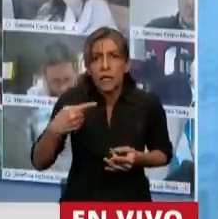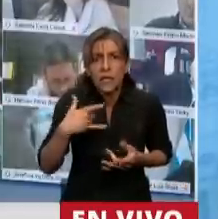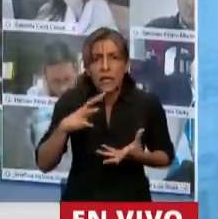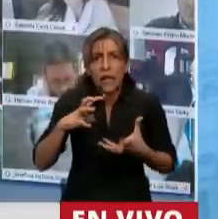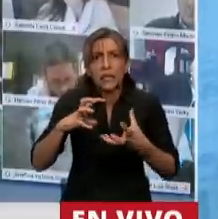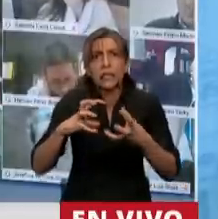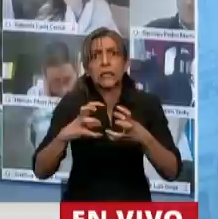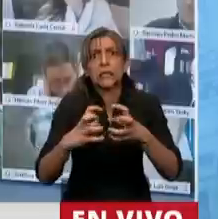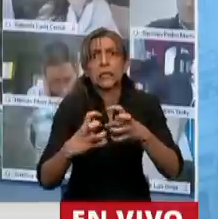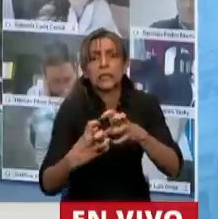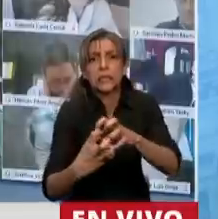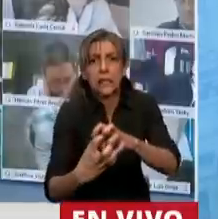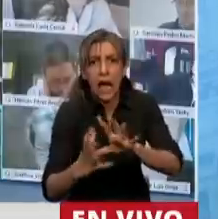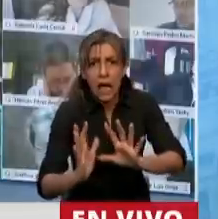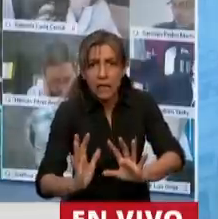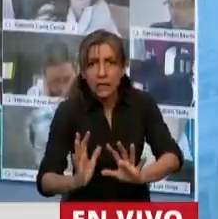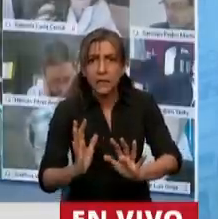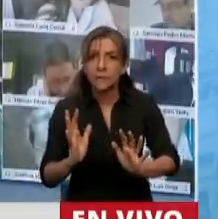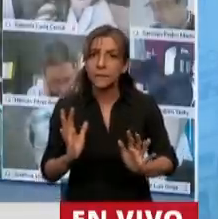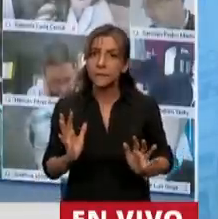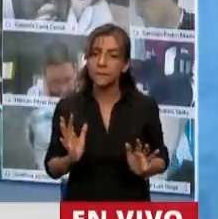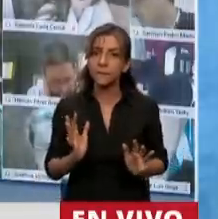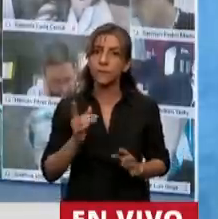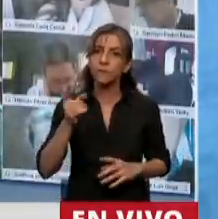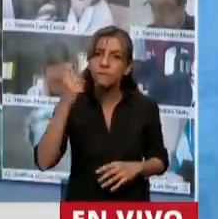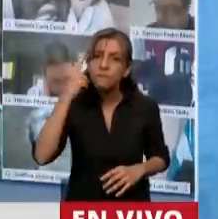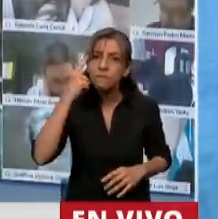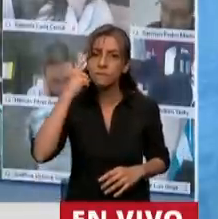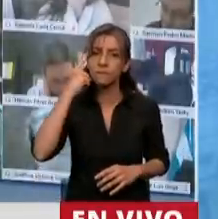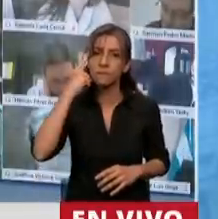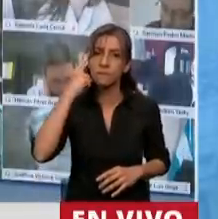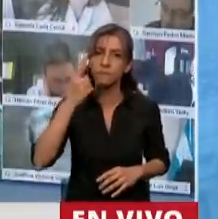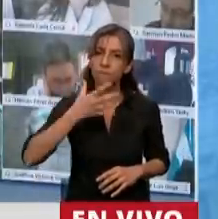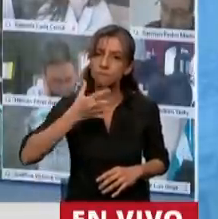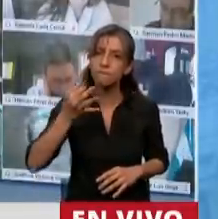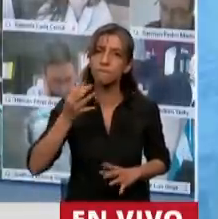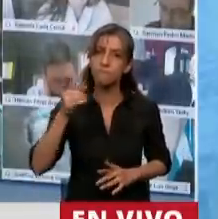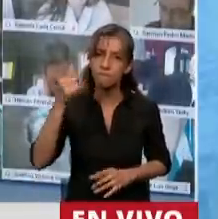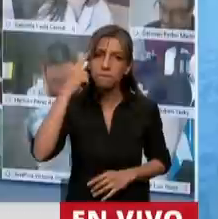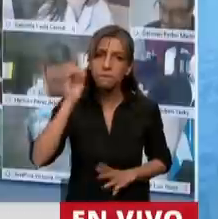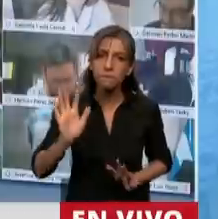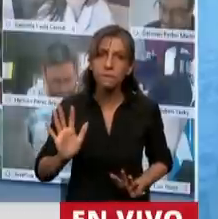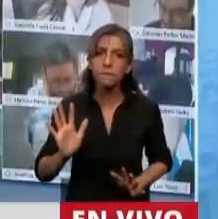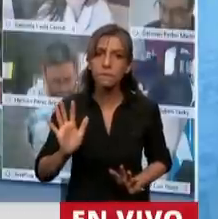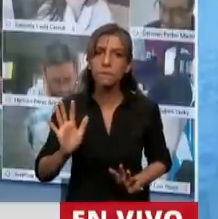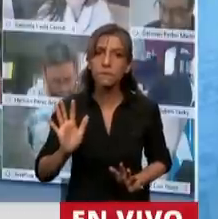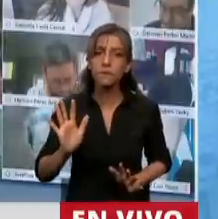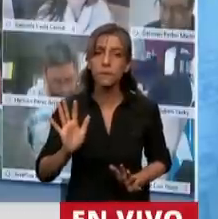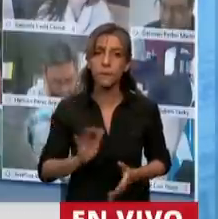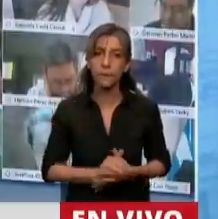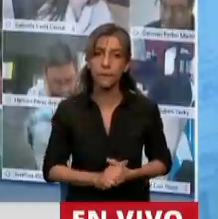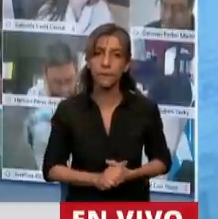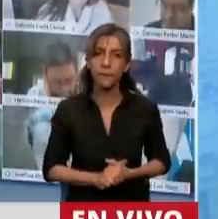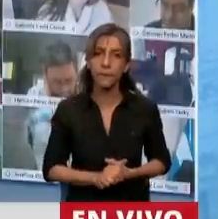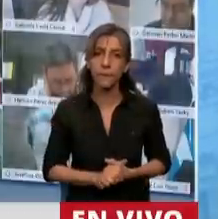¿Usted cree realmente que mientras a través de perversas publicidades